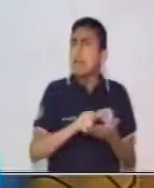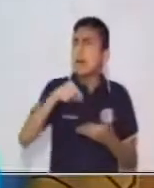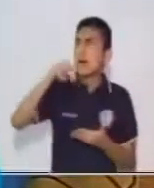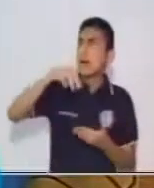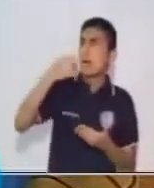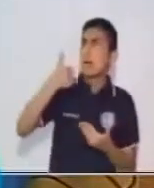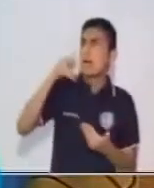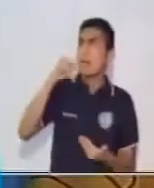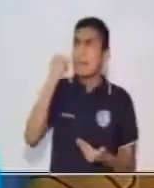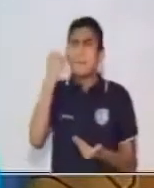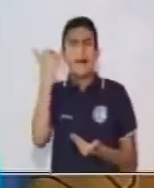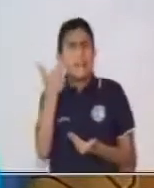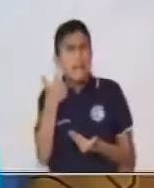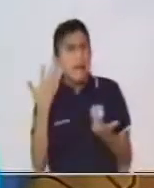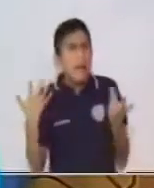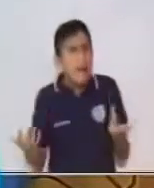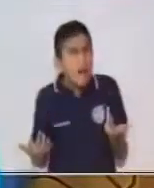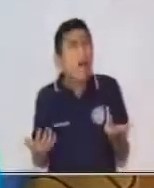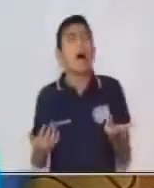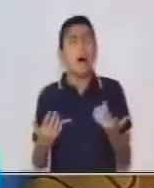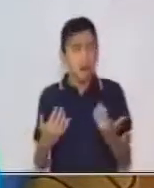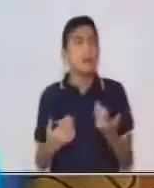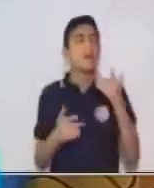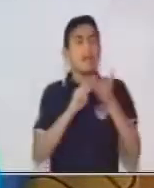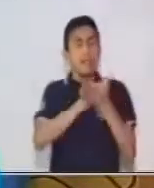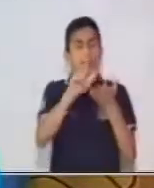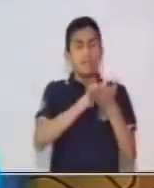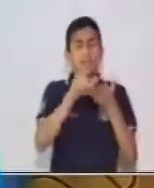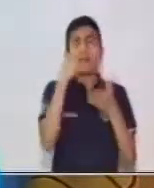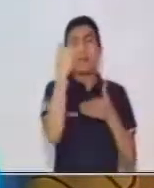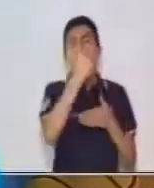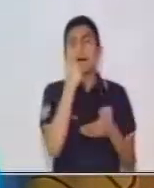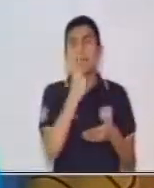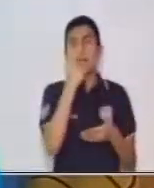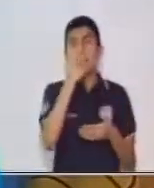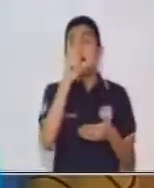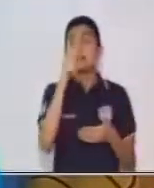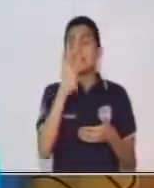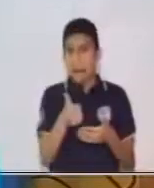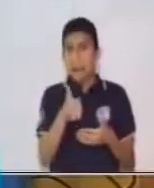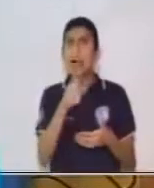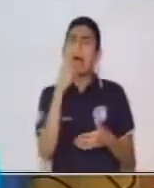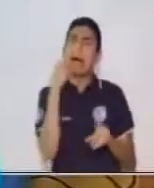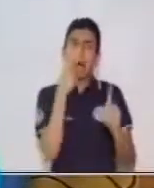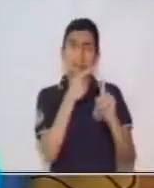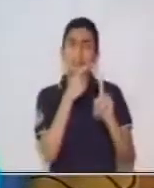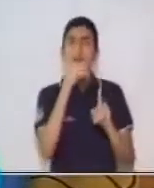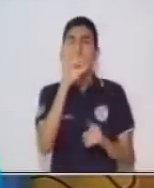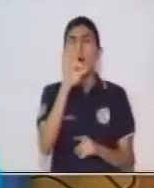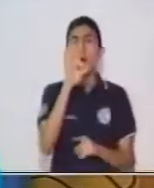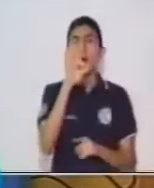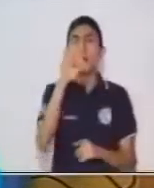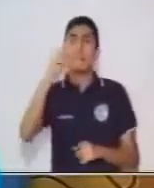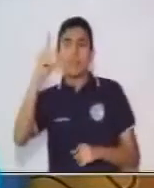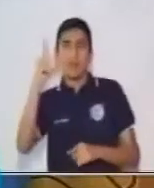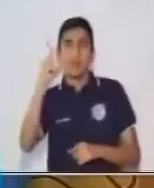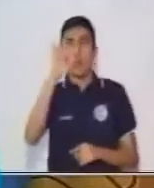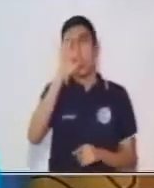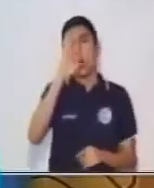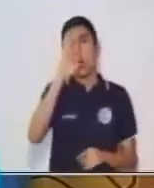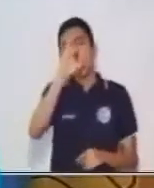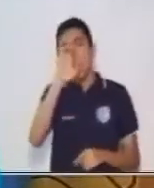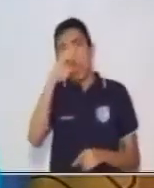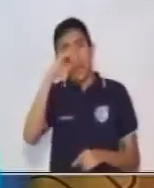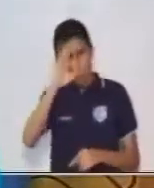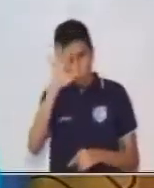Sabemos entonces que ella está limpiando la sal. Por lo tanto, aquí tenemos objeto directo y como podemos darnos